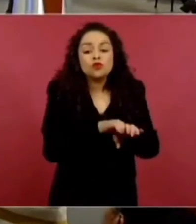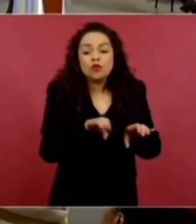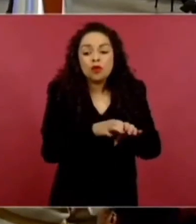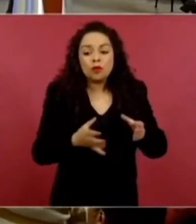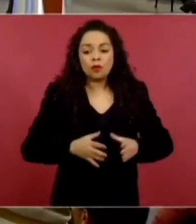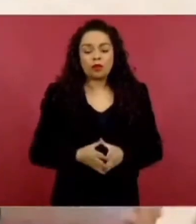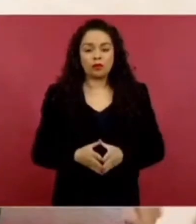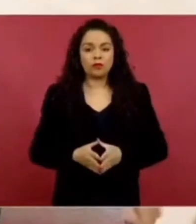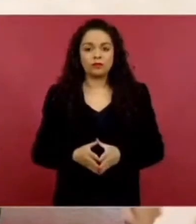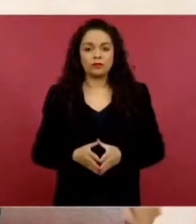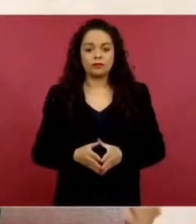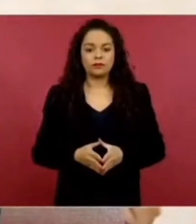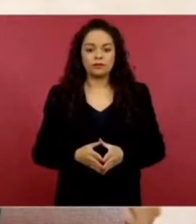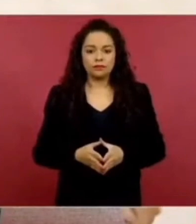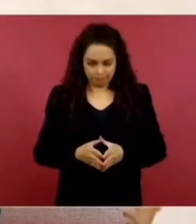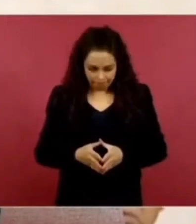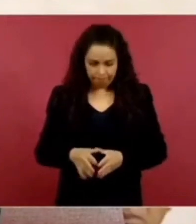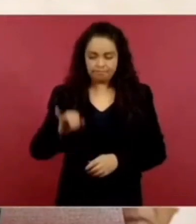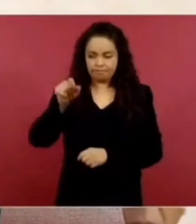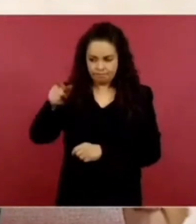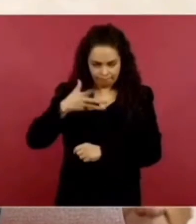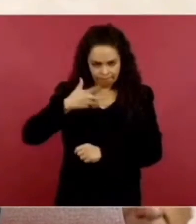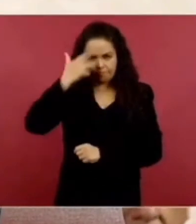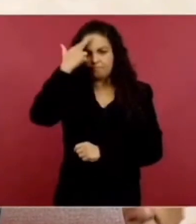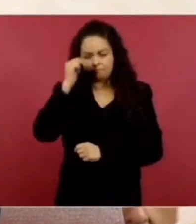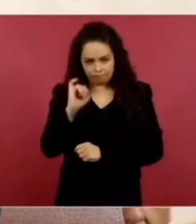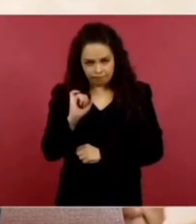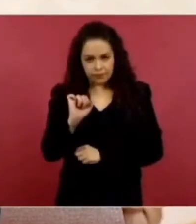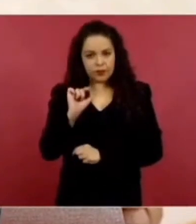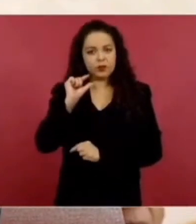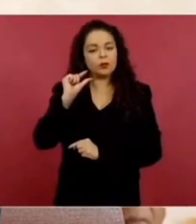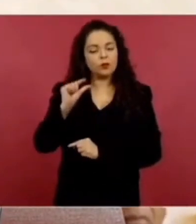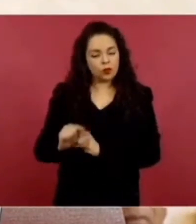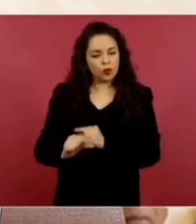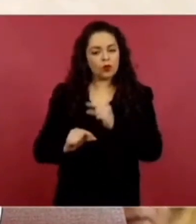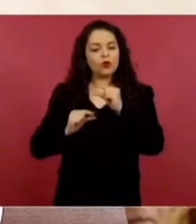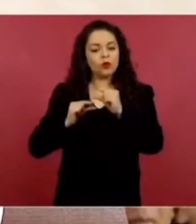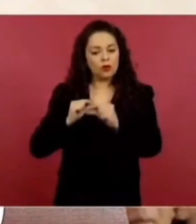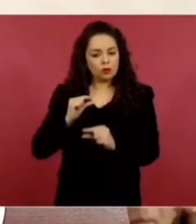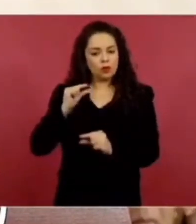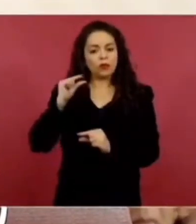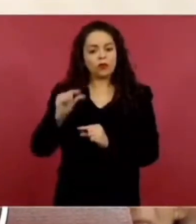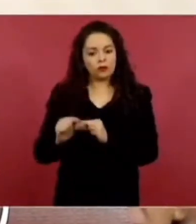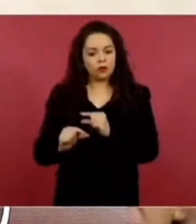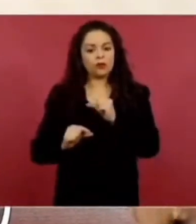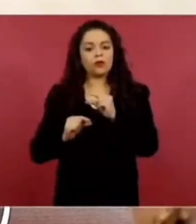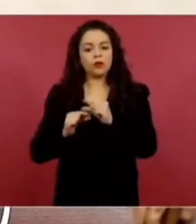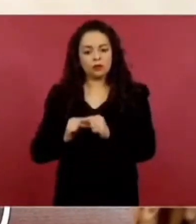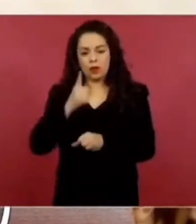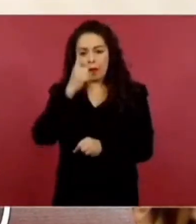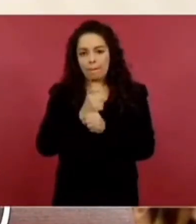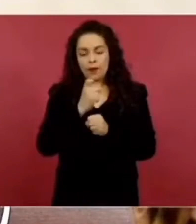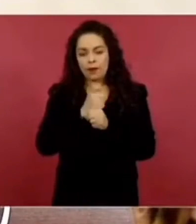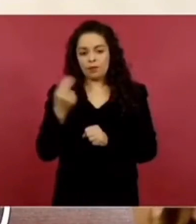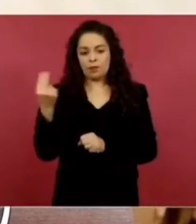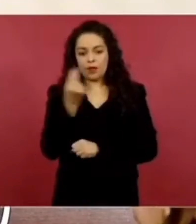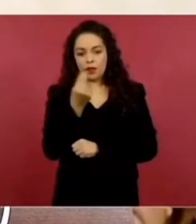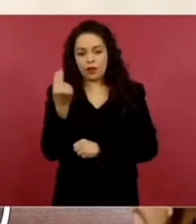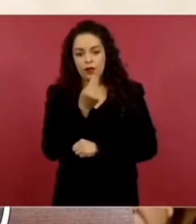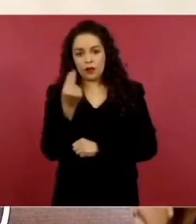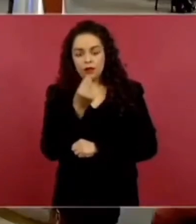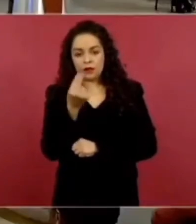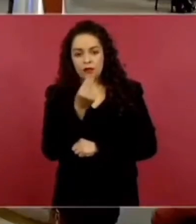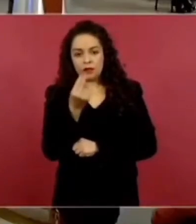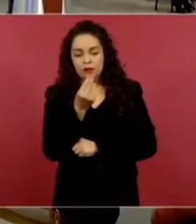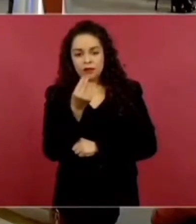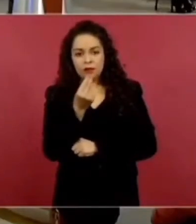atender las causas que haya bienestar y que tengamos presencia